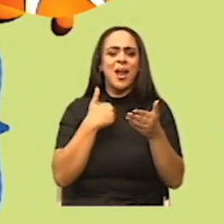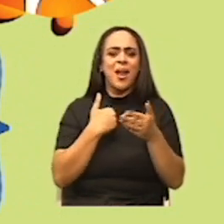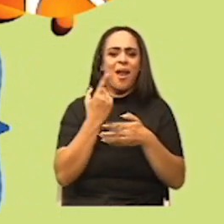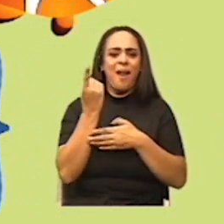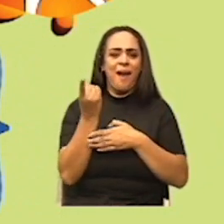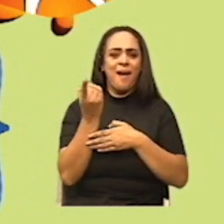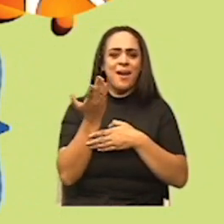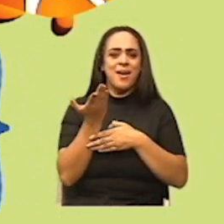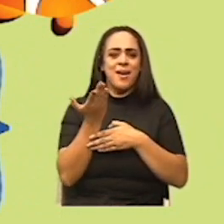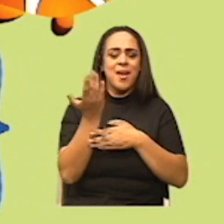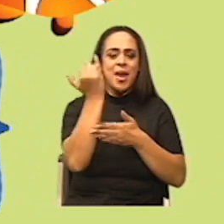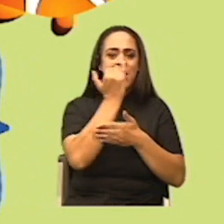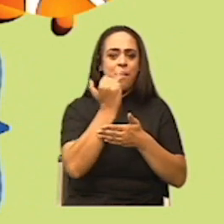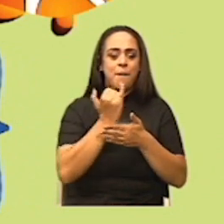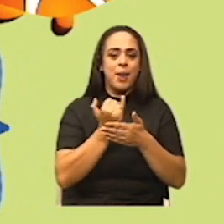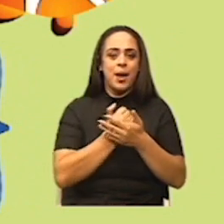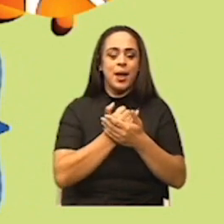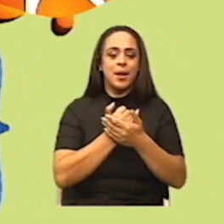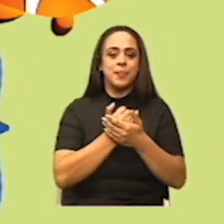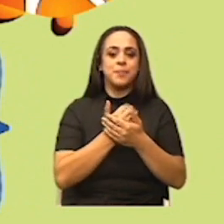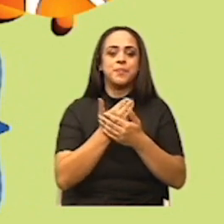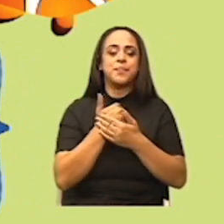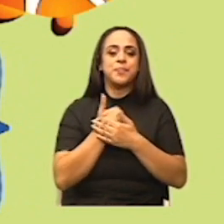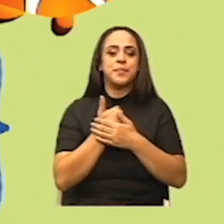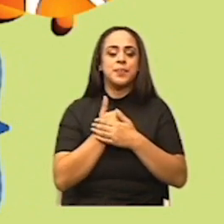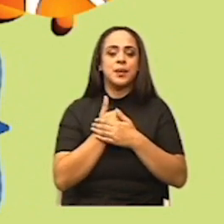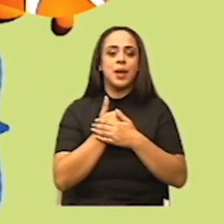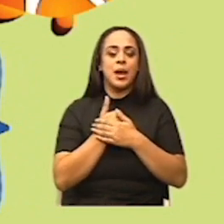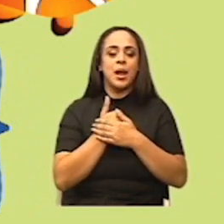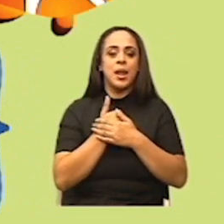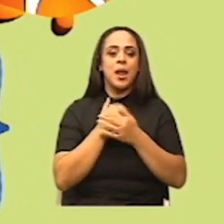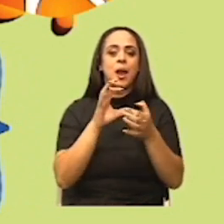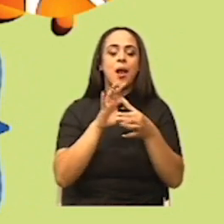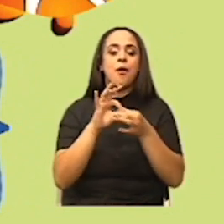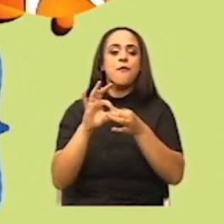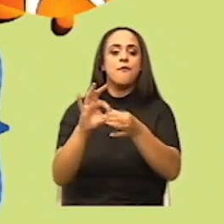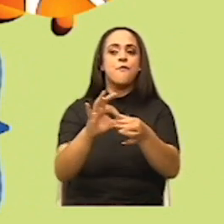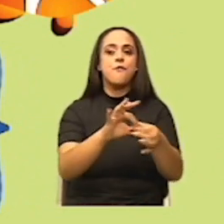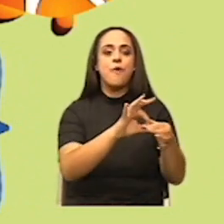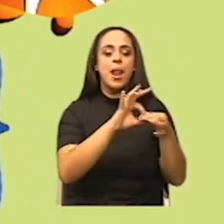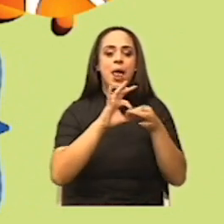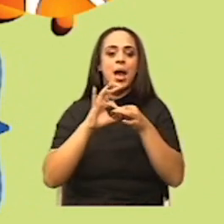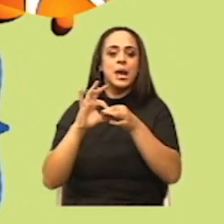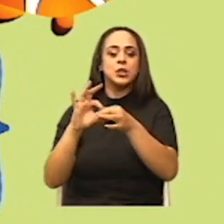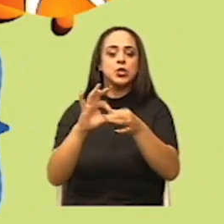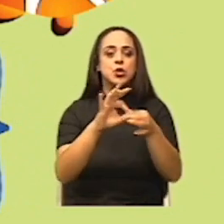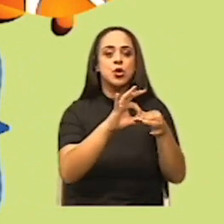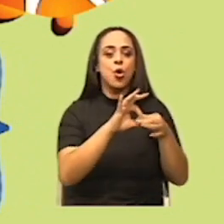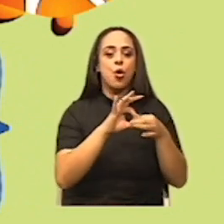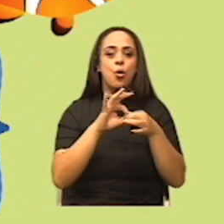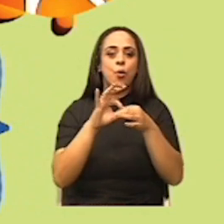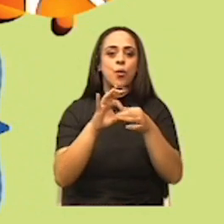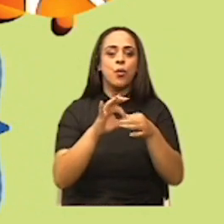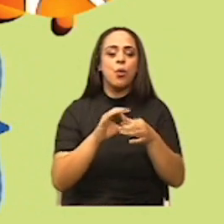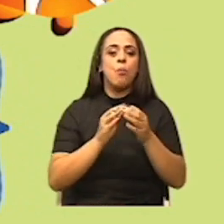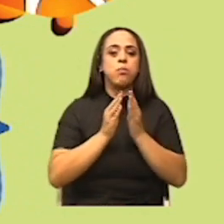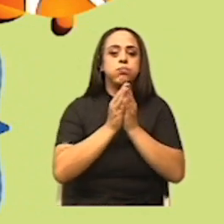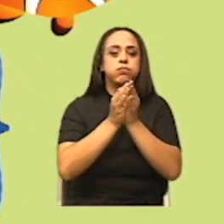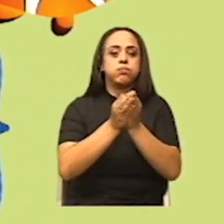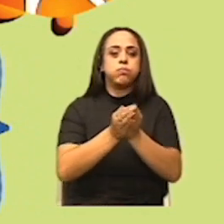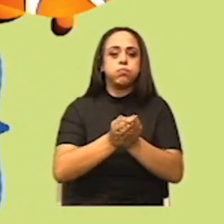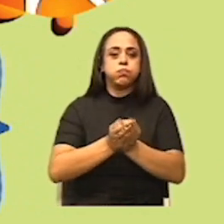bonita. Tenemos ahí la relación de la flotabilidad con